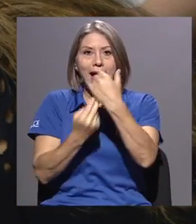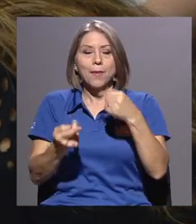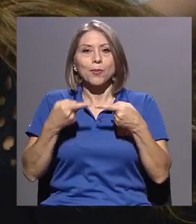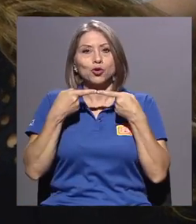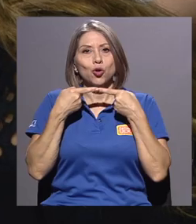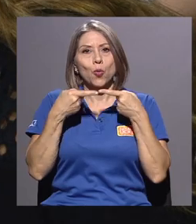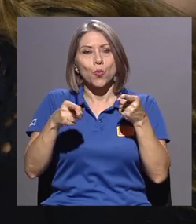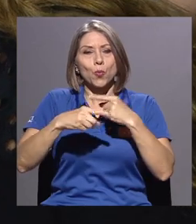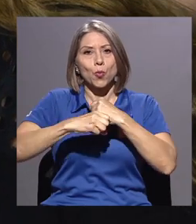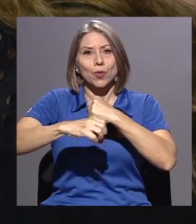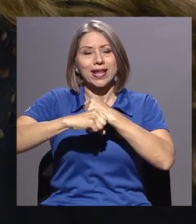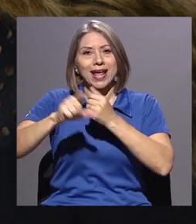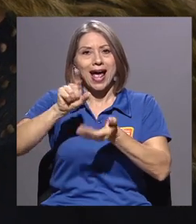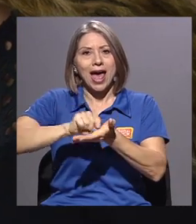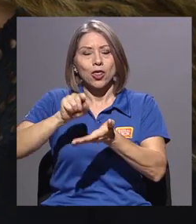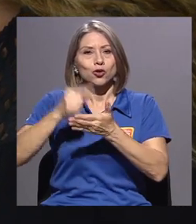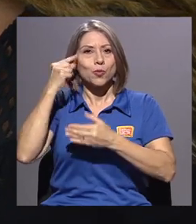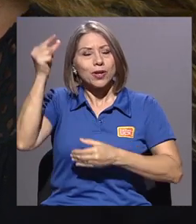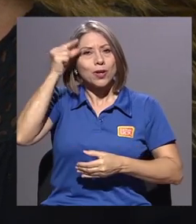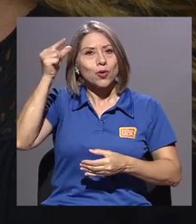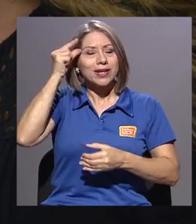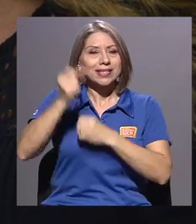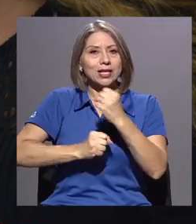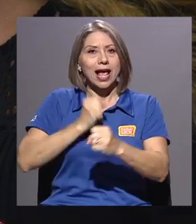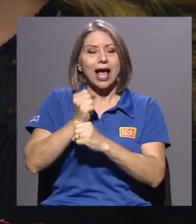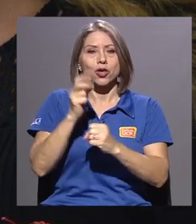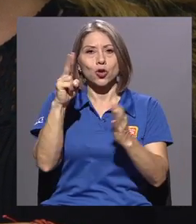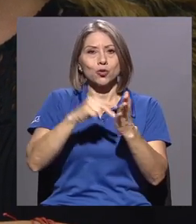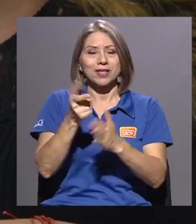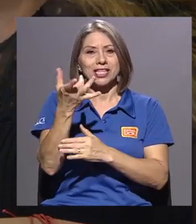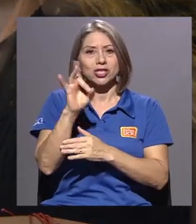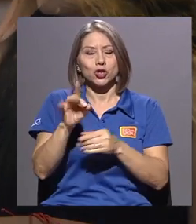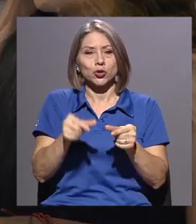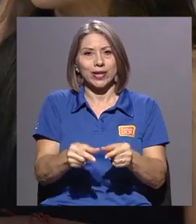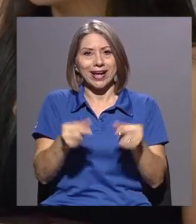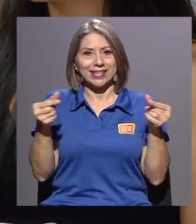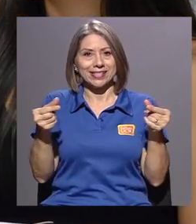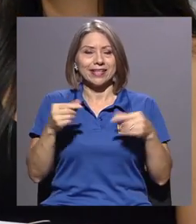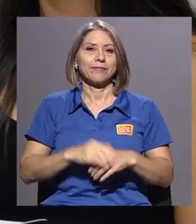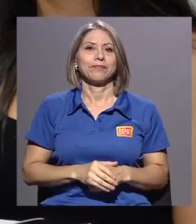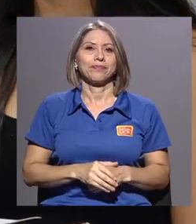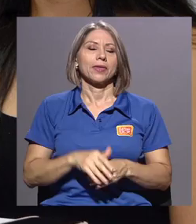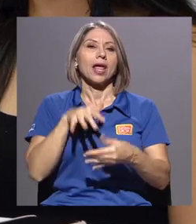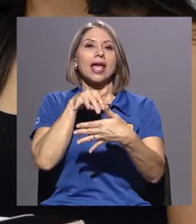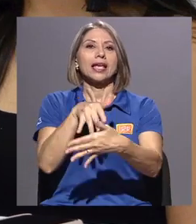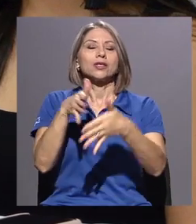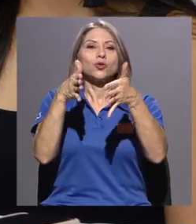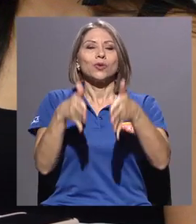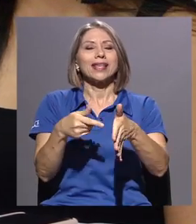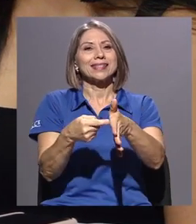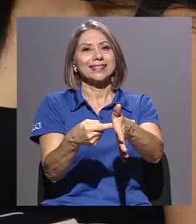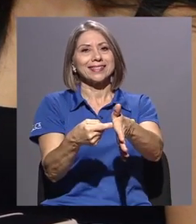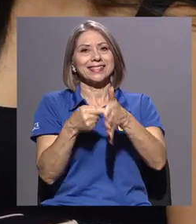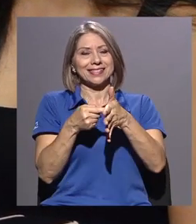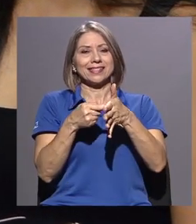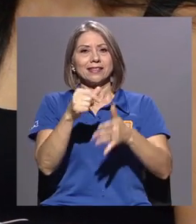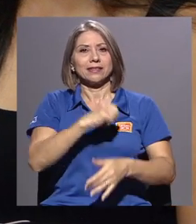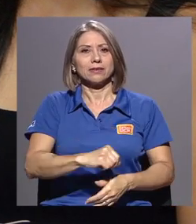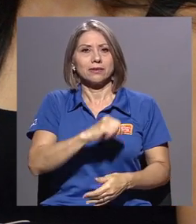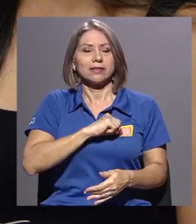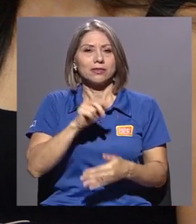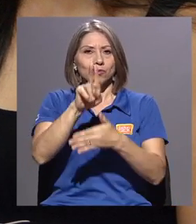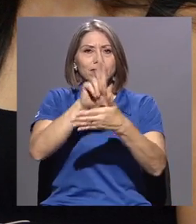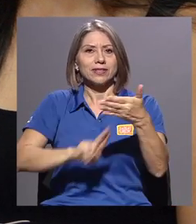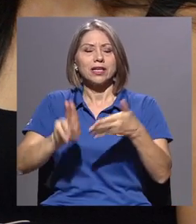en el año 2018 en el diario oficial La Gaceta. Las estudiantes exigen a las autoridades universitarias